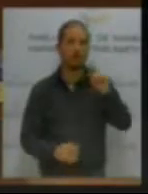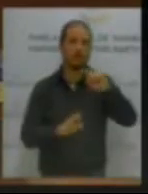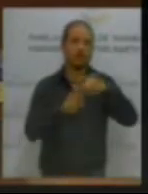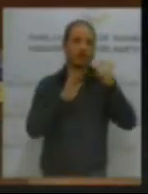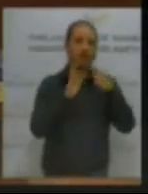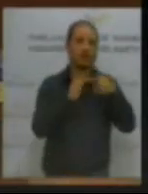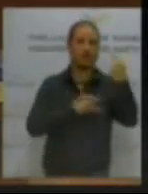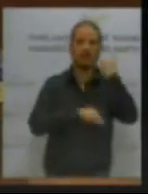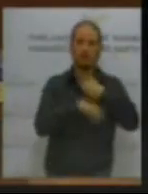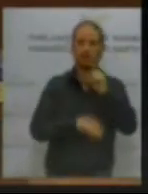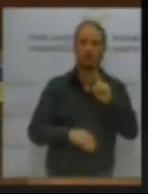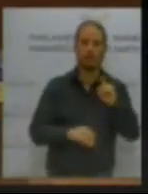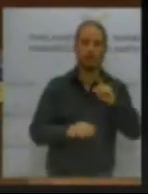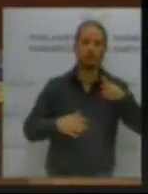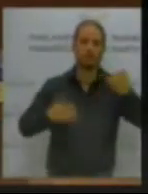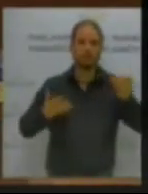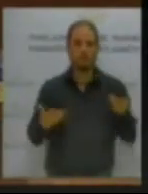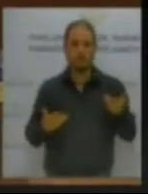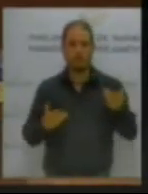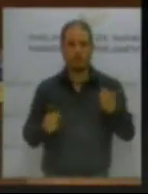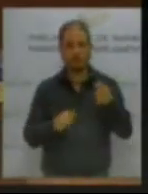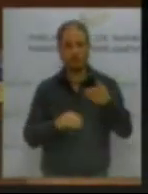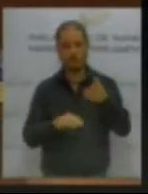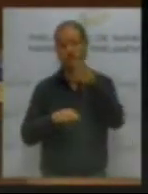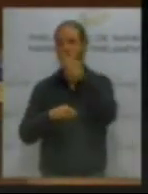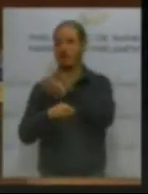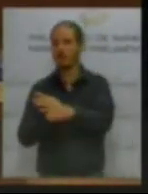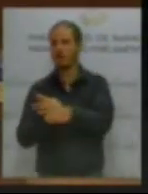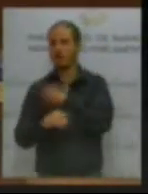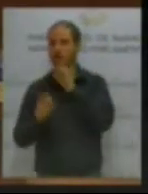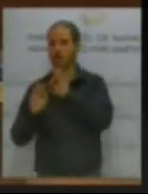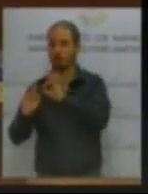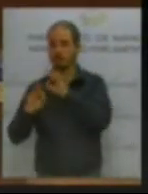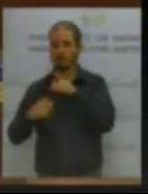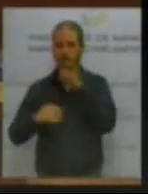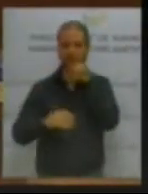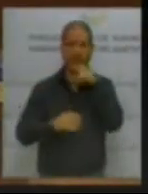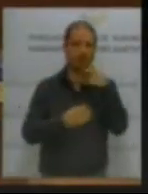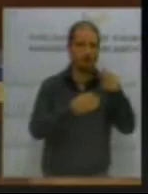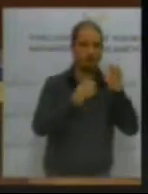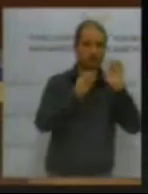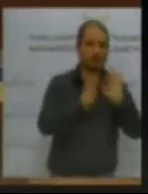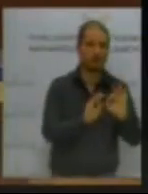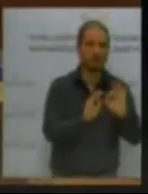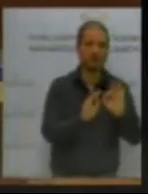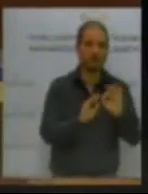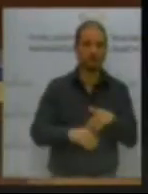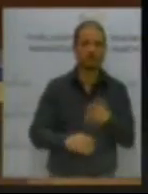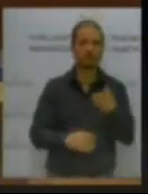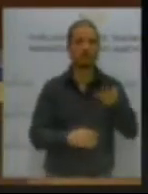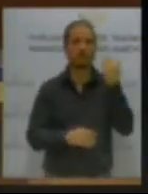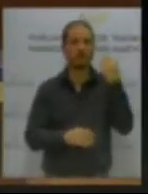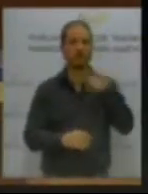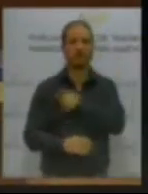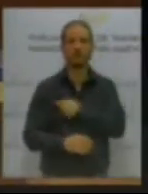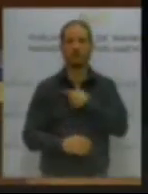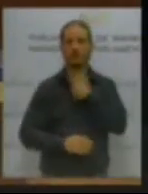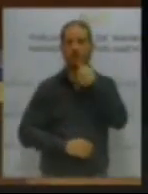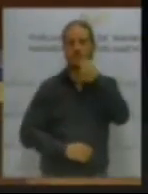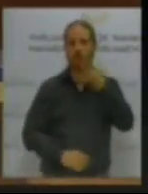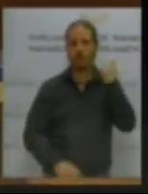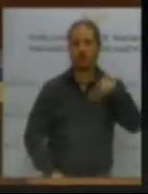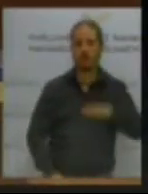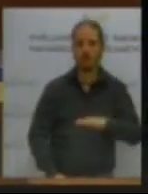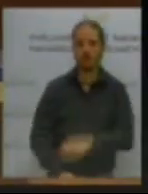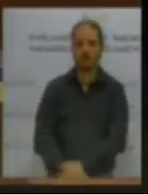pero bueno, lo que vale para una, vale también para esto. Pero ya lo dije en comisión, este gobierno no va a especificar